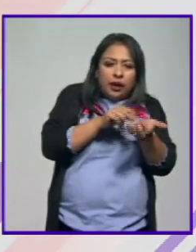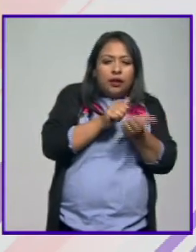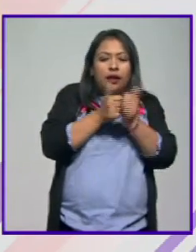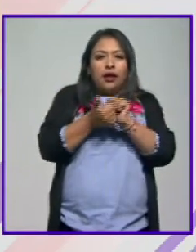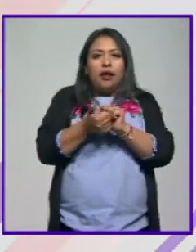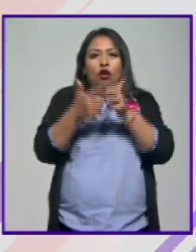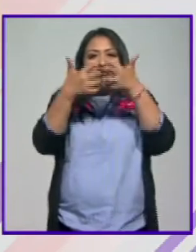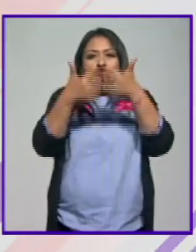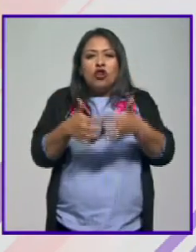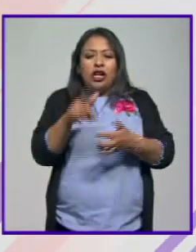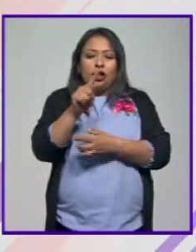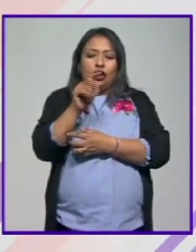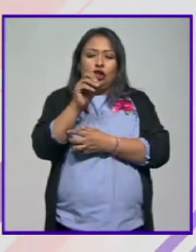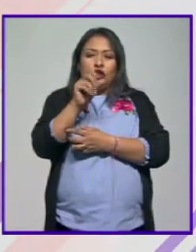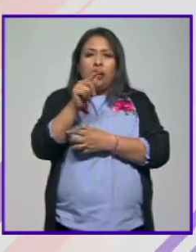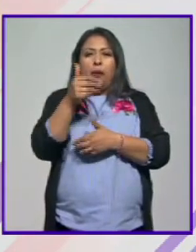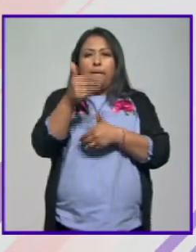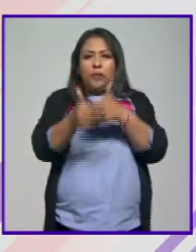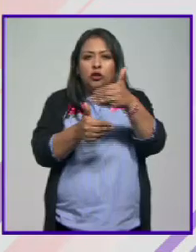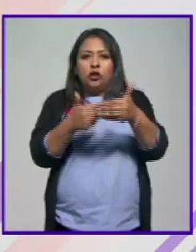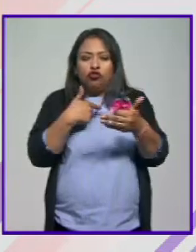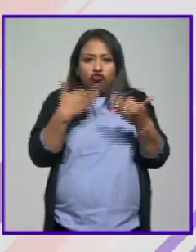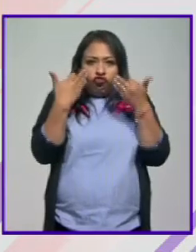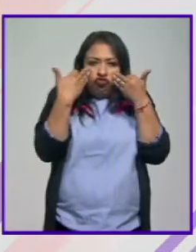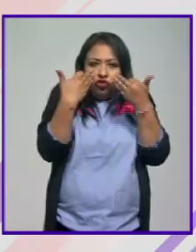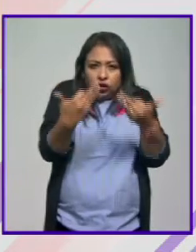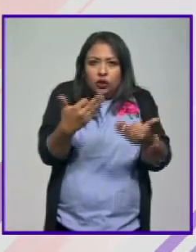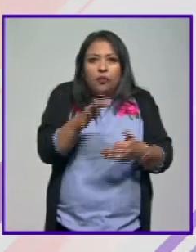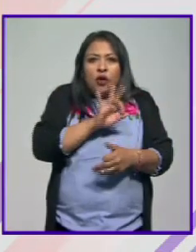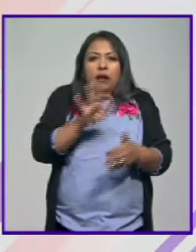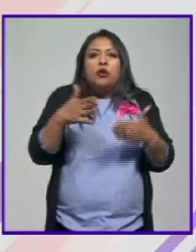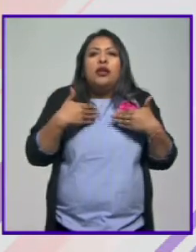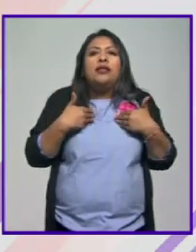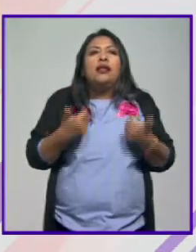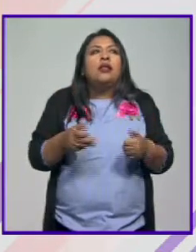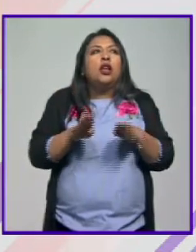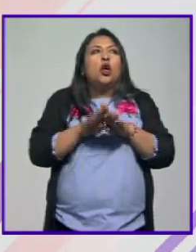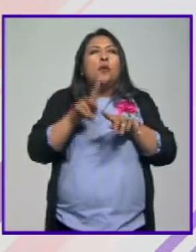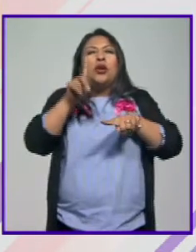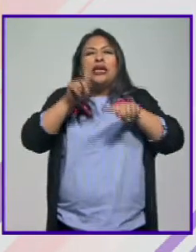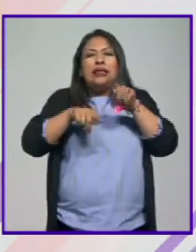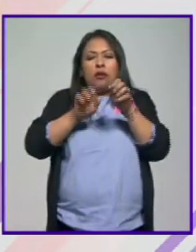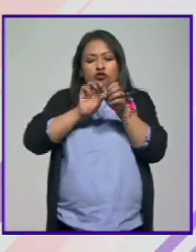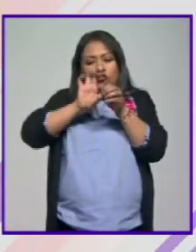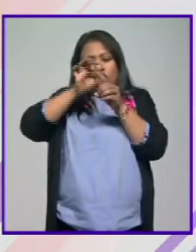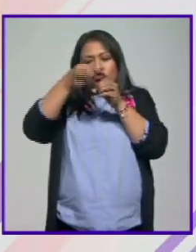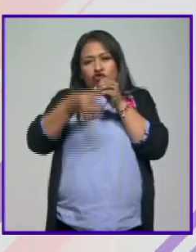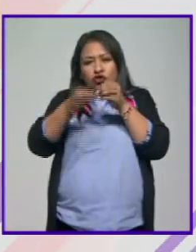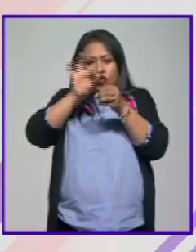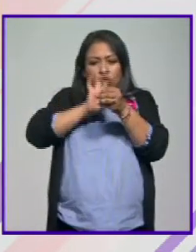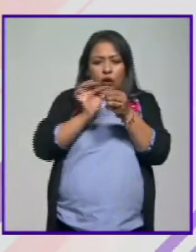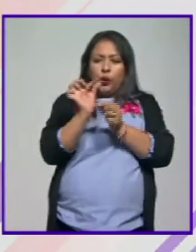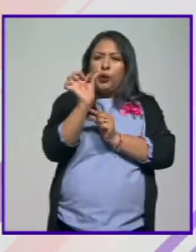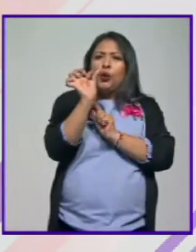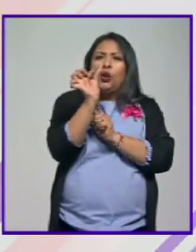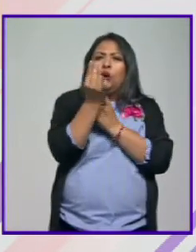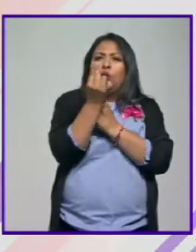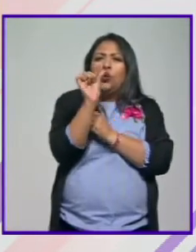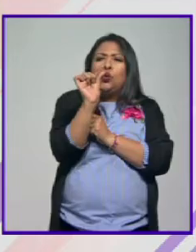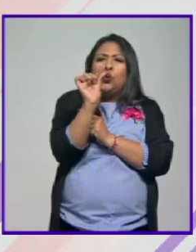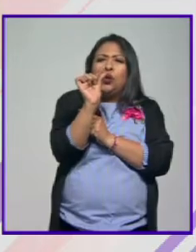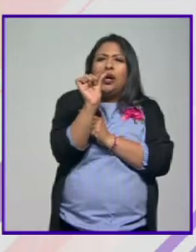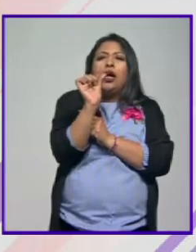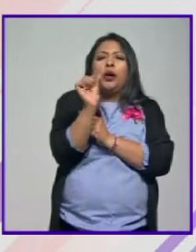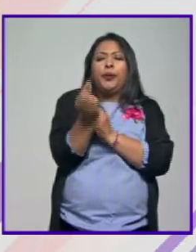a ver tostado entonces todo este proceso lo vamos a poder ver vamos a comprender cómo es que le quitamos toda esta carnita a la cereza y queda solamente el huesito que es lo que